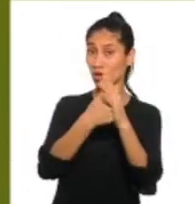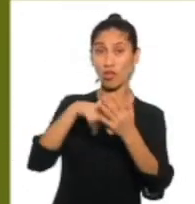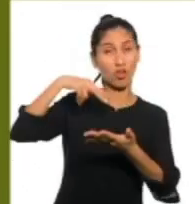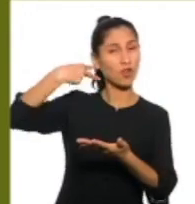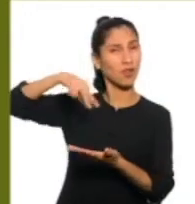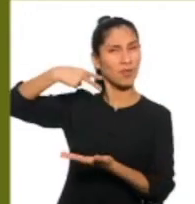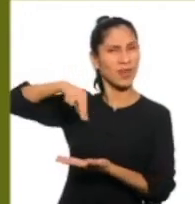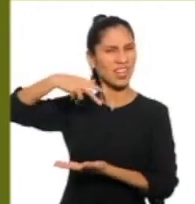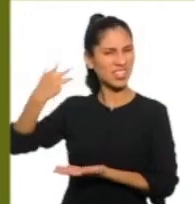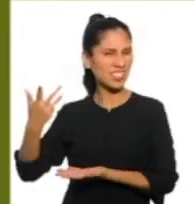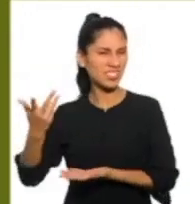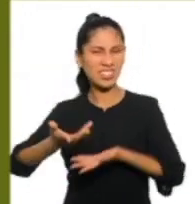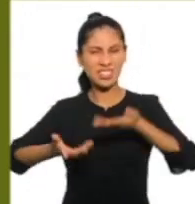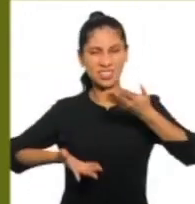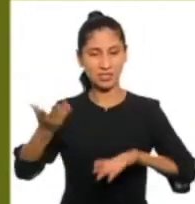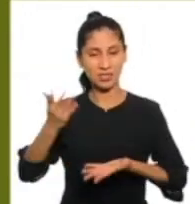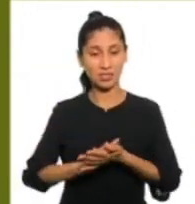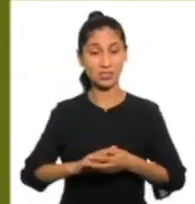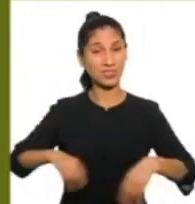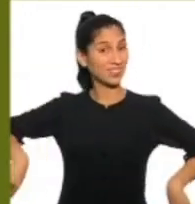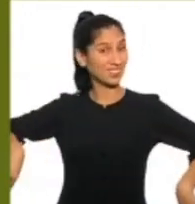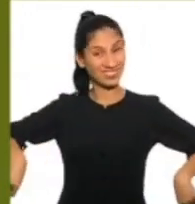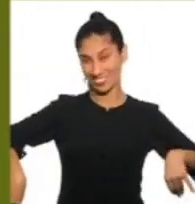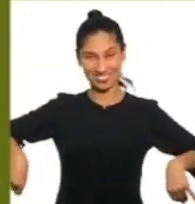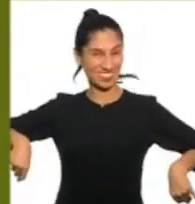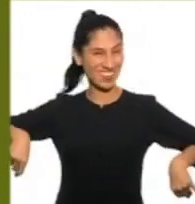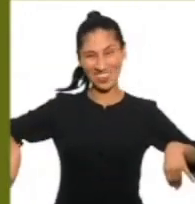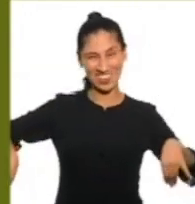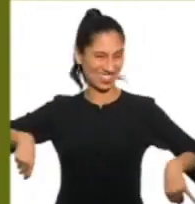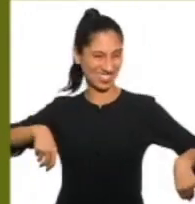bailes típicos es el guayla.